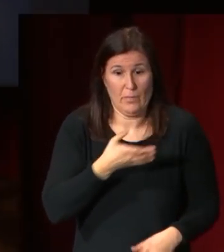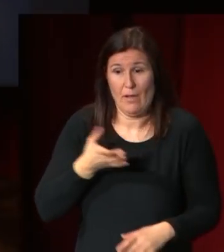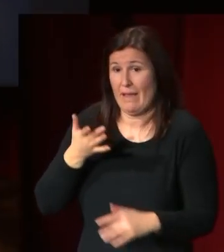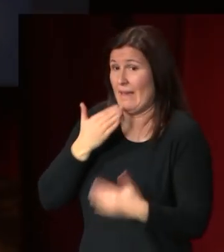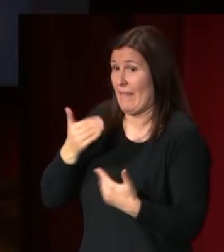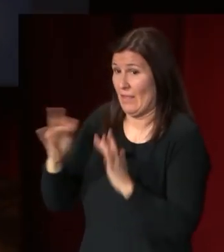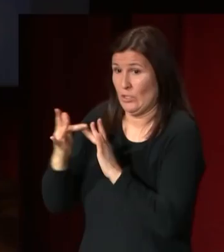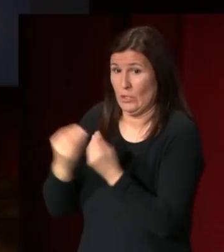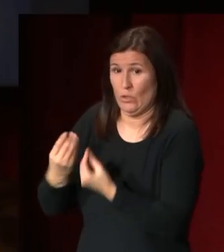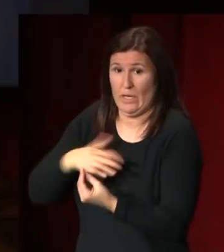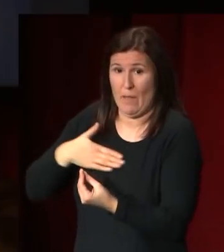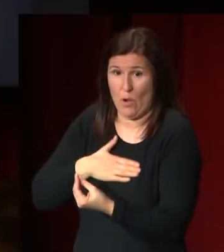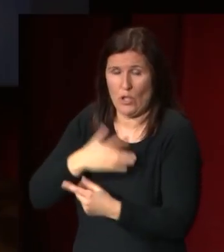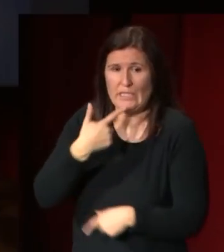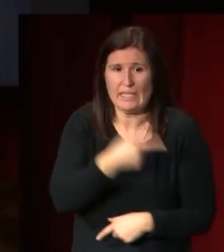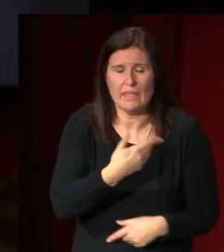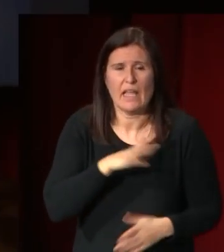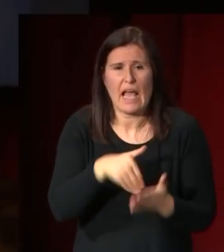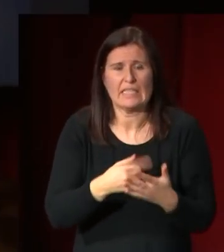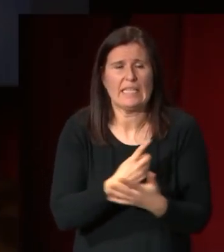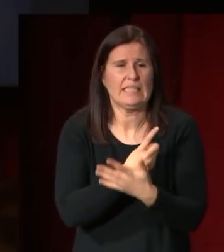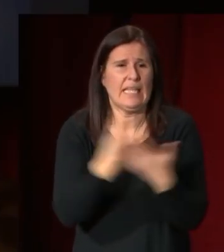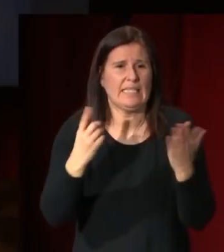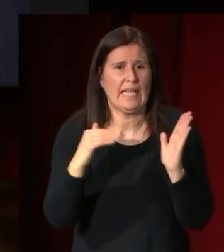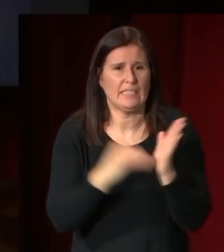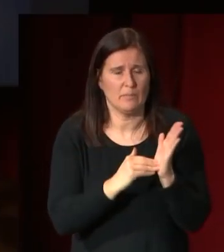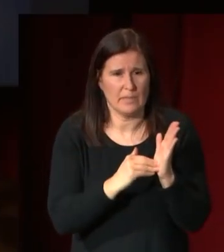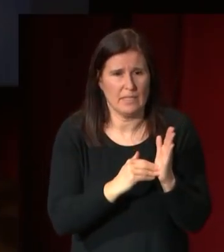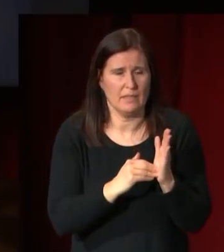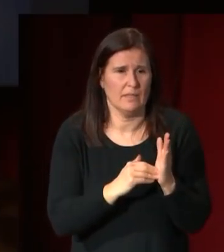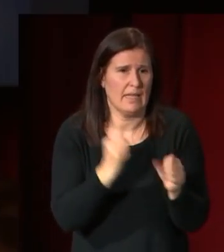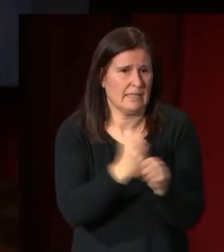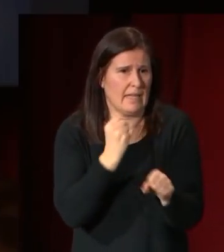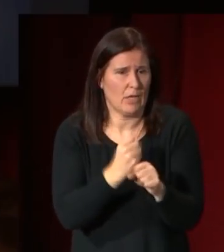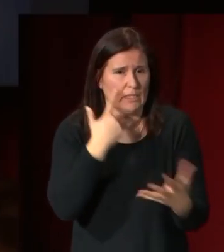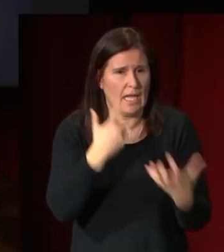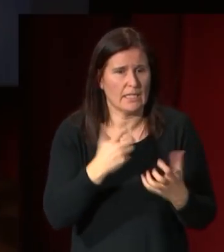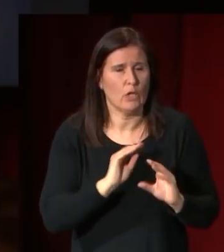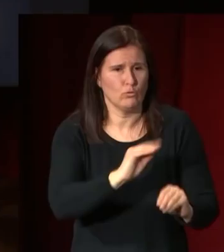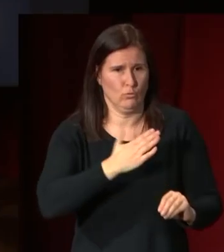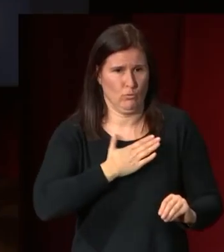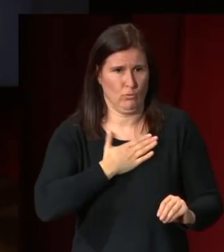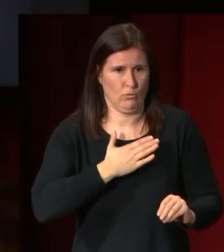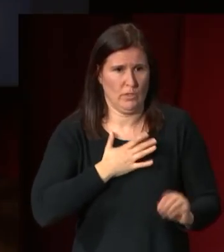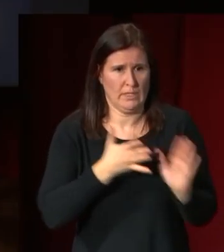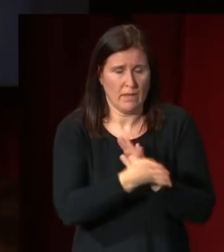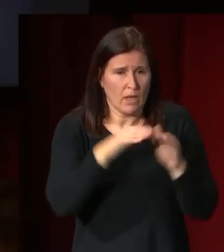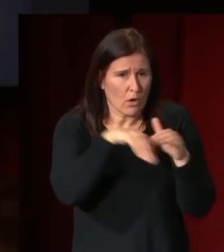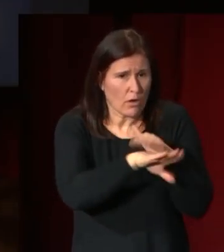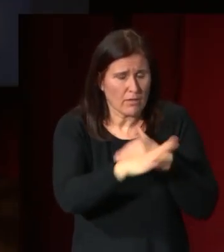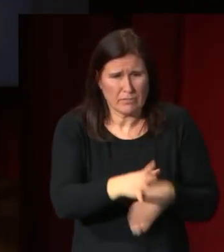se dice que llegó a tener 16.000 obras de arte de su propiedad es decir que era una colección